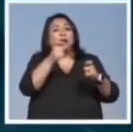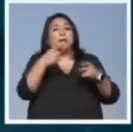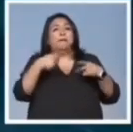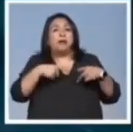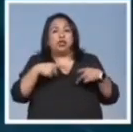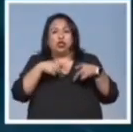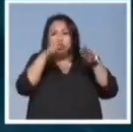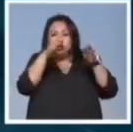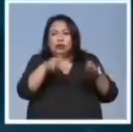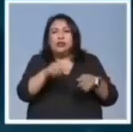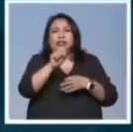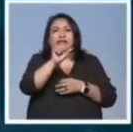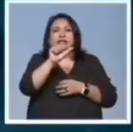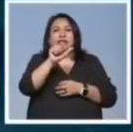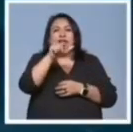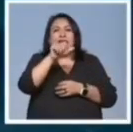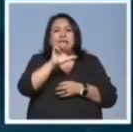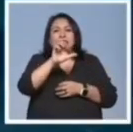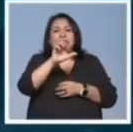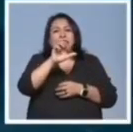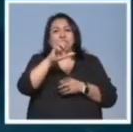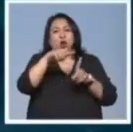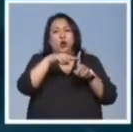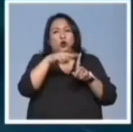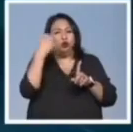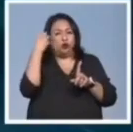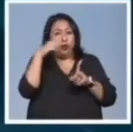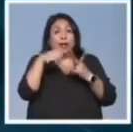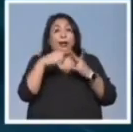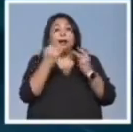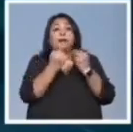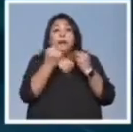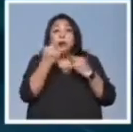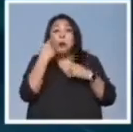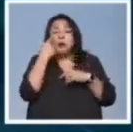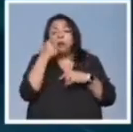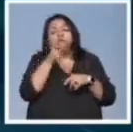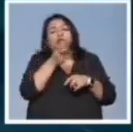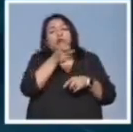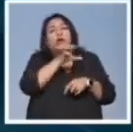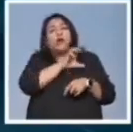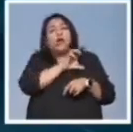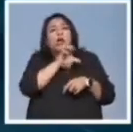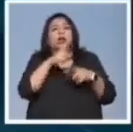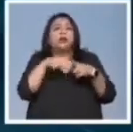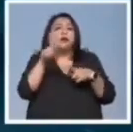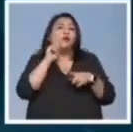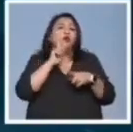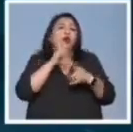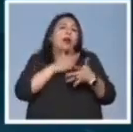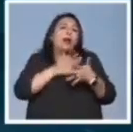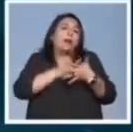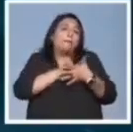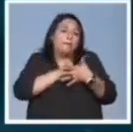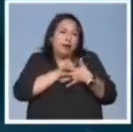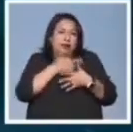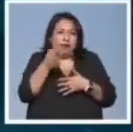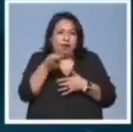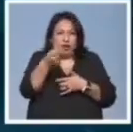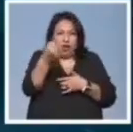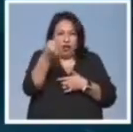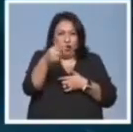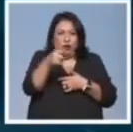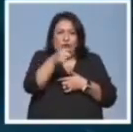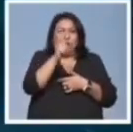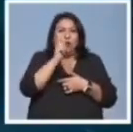personas nativas de Salina Cruz, Oaxaca, y además sirve para referirse de manera cariñosa a la mujer amada. Con este nombre,